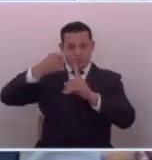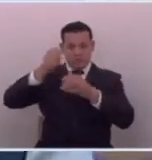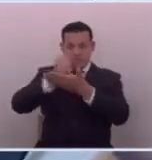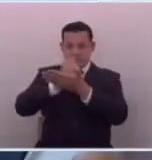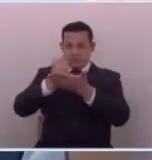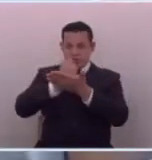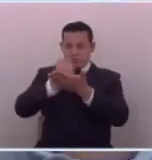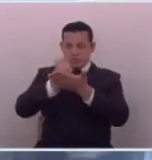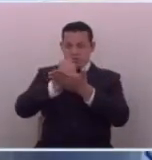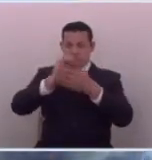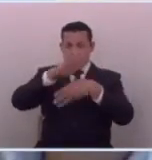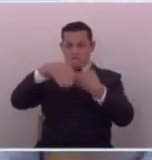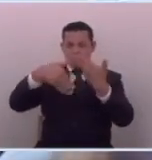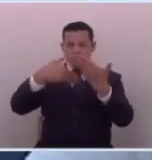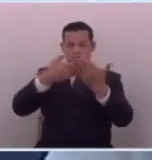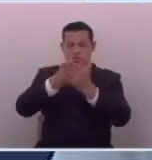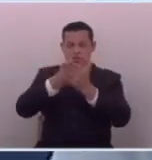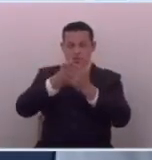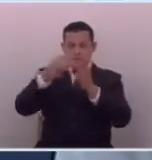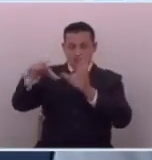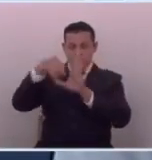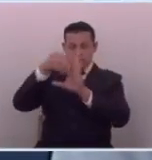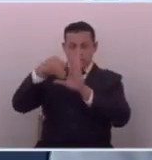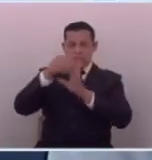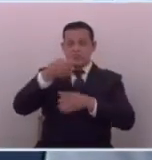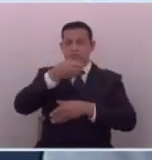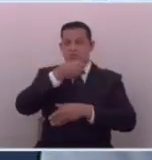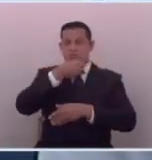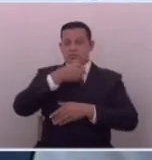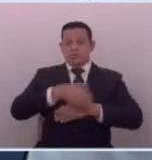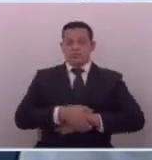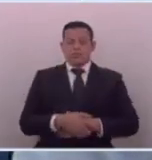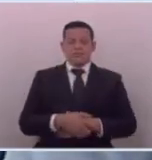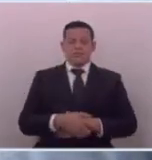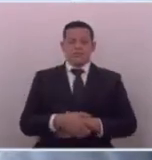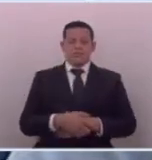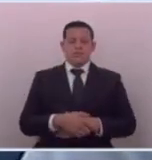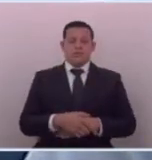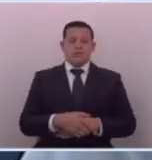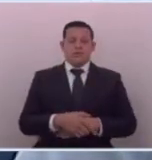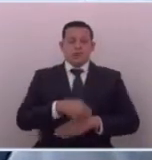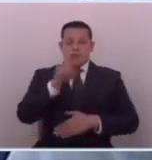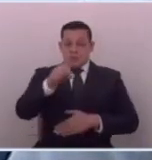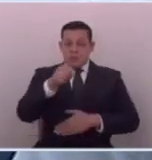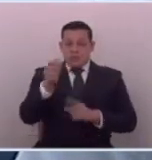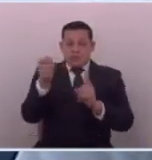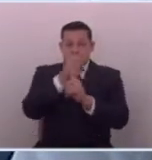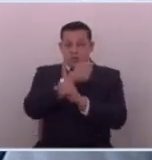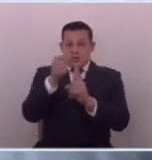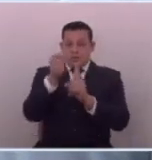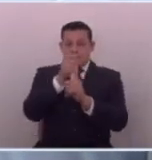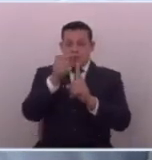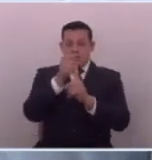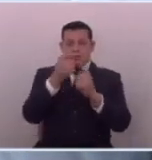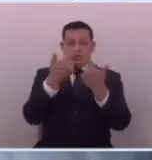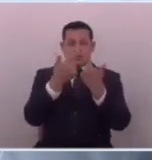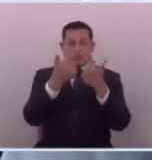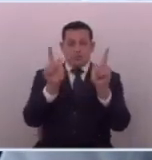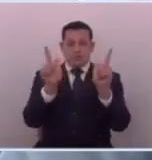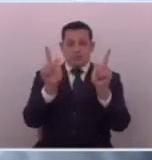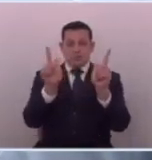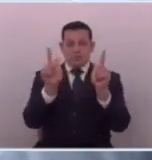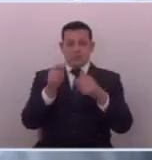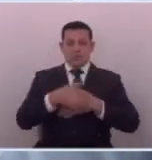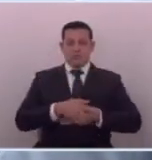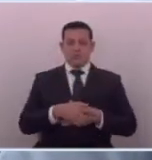borrar todo lo que había documentado esa es una violación a la libertad